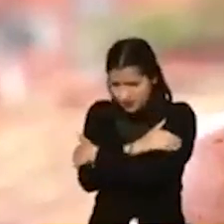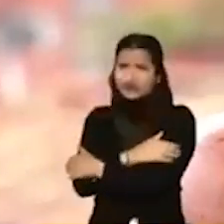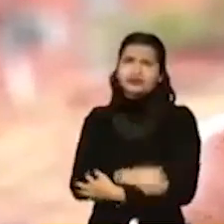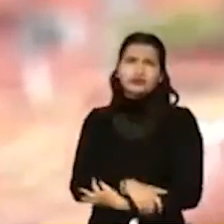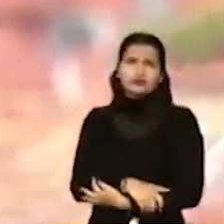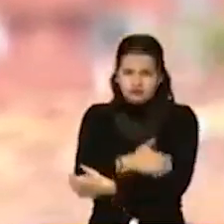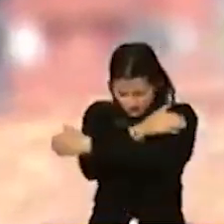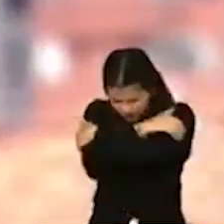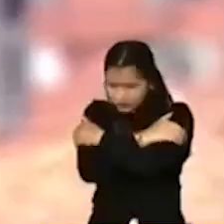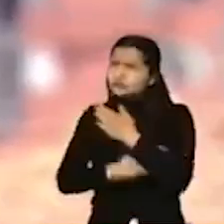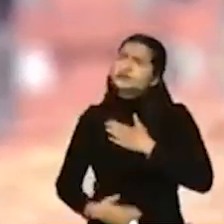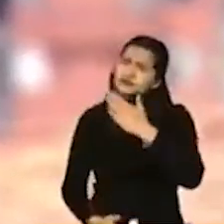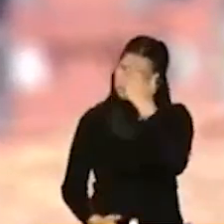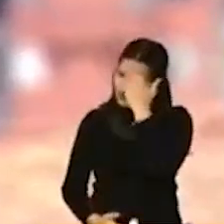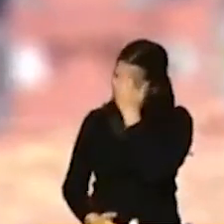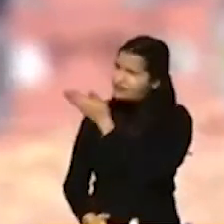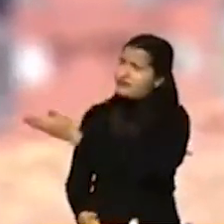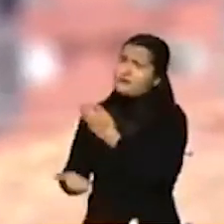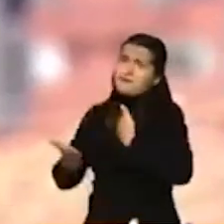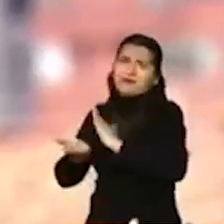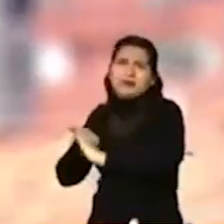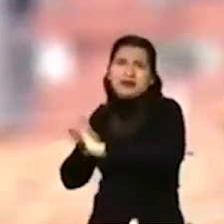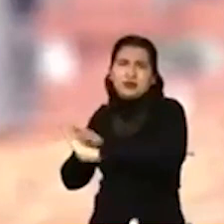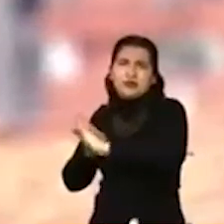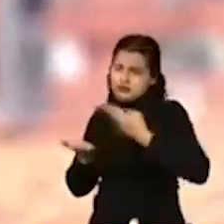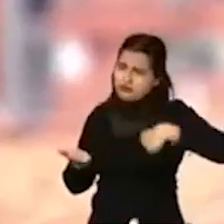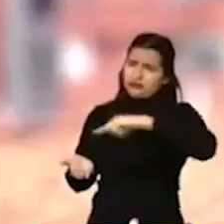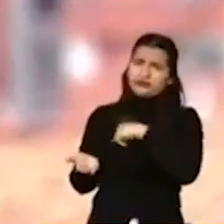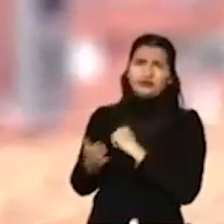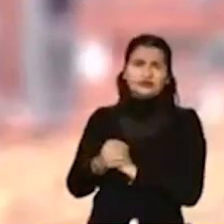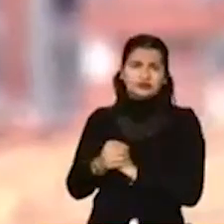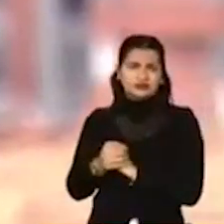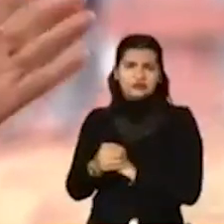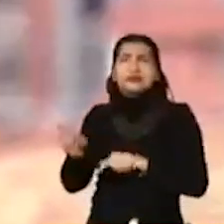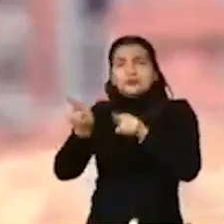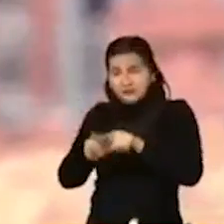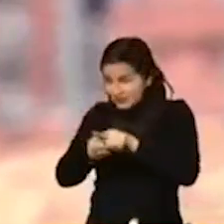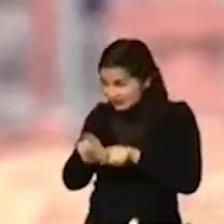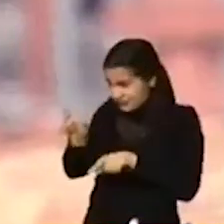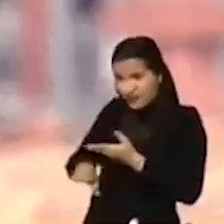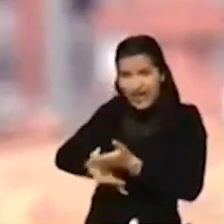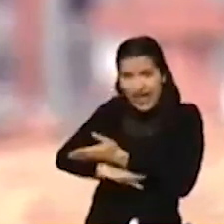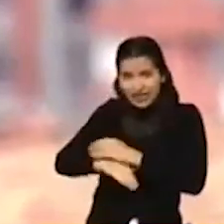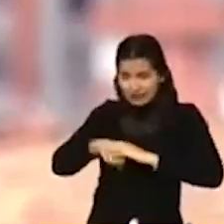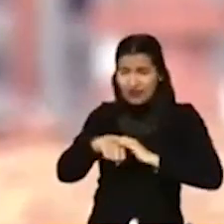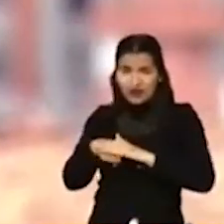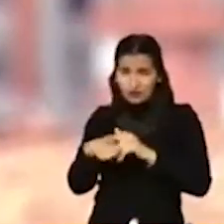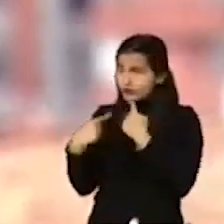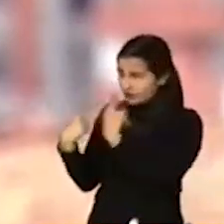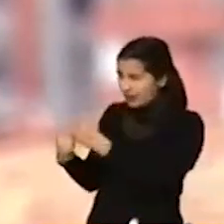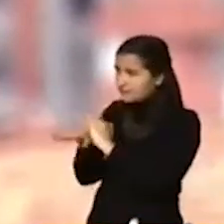porque sé que su merced nos ha perdonado. Así como Carlos Antonio le pide perdón, yo también, de